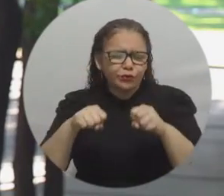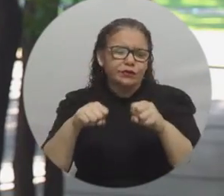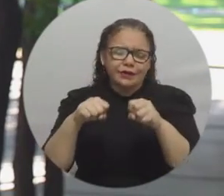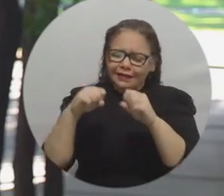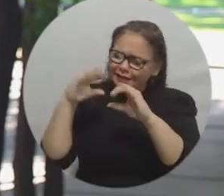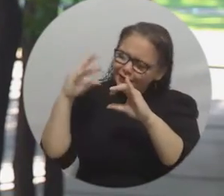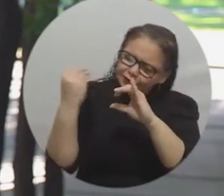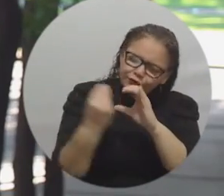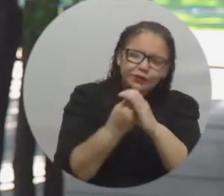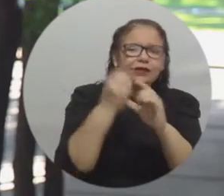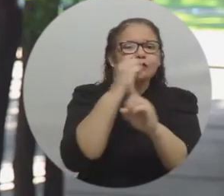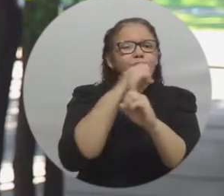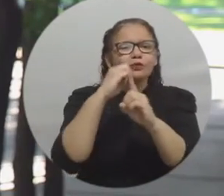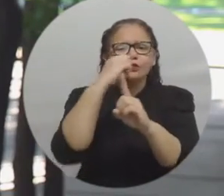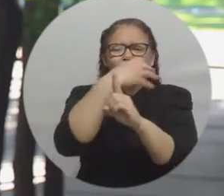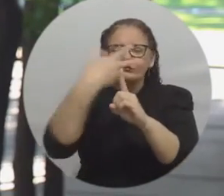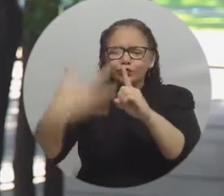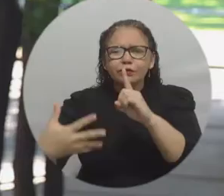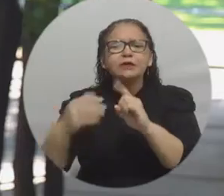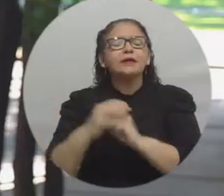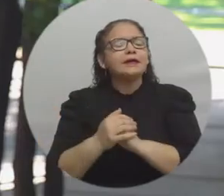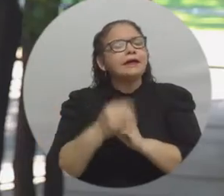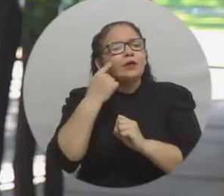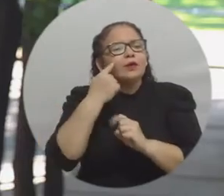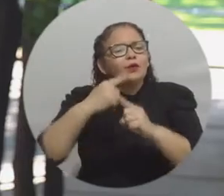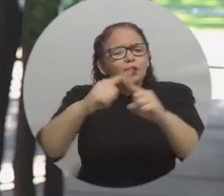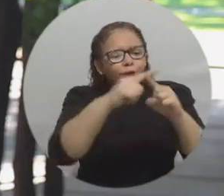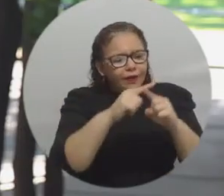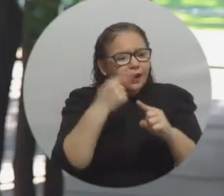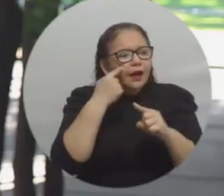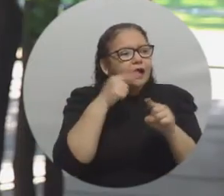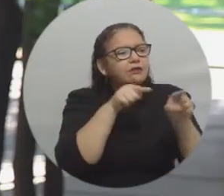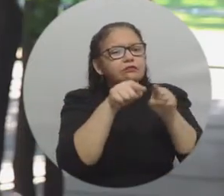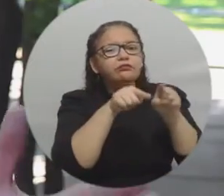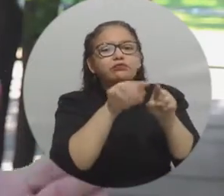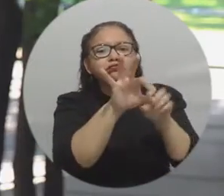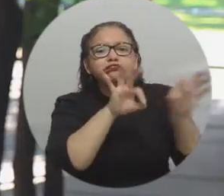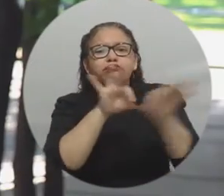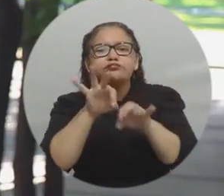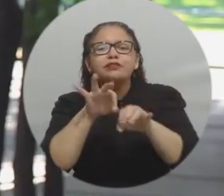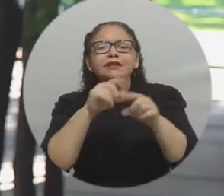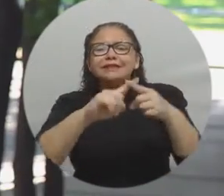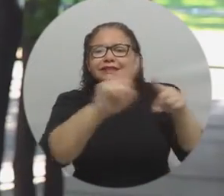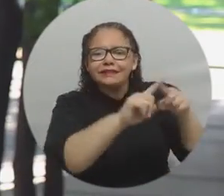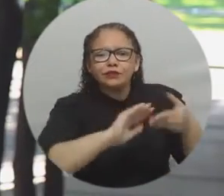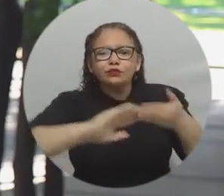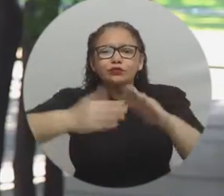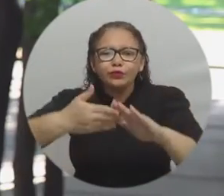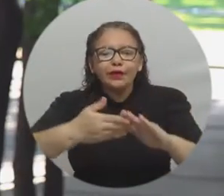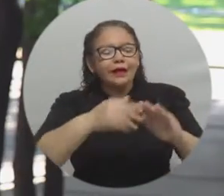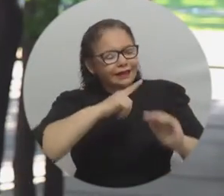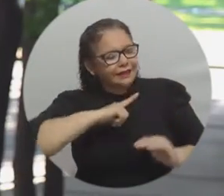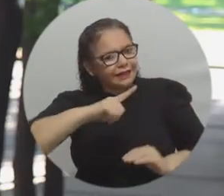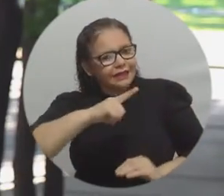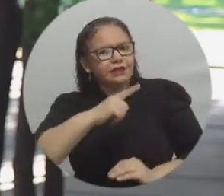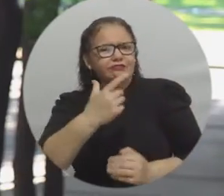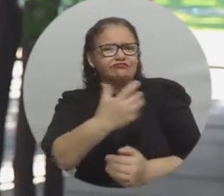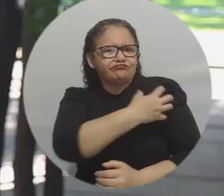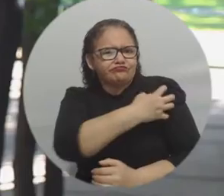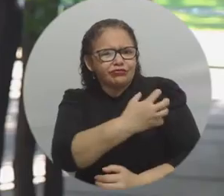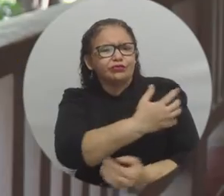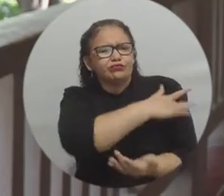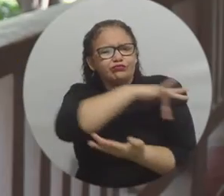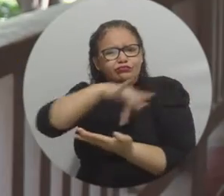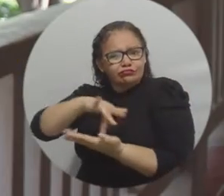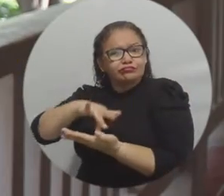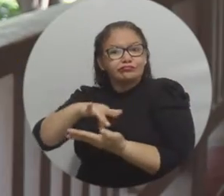Inclusión e Interculturalidad, básicamente vamos a encontrar representación de los diferentes actores de estos grupos estudiantiles.